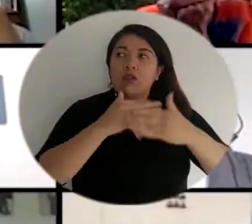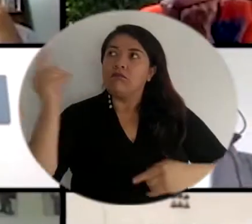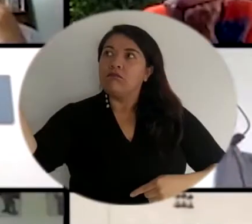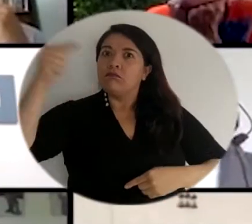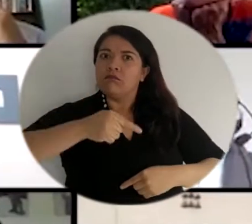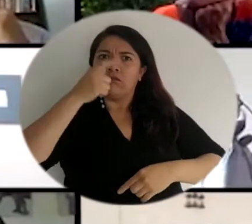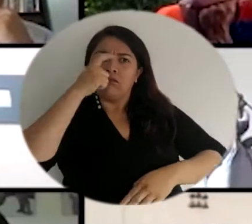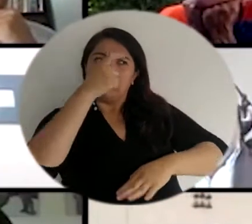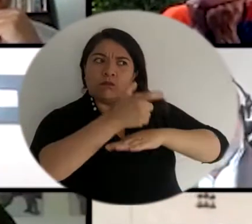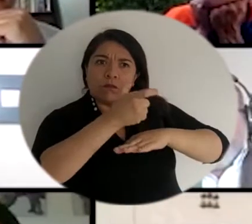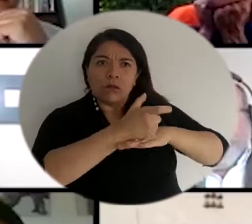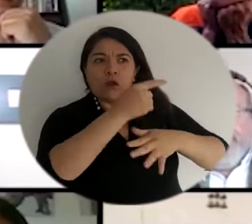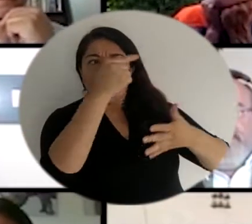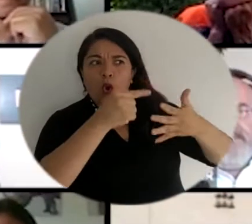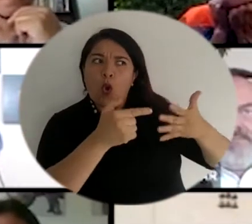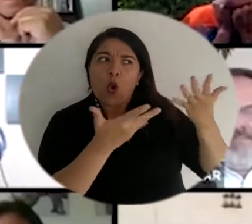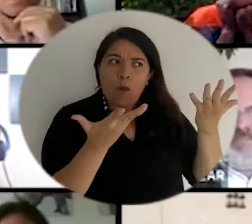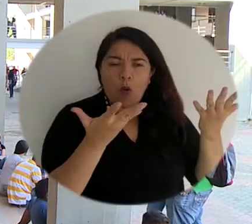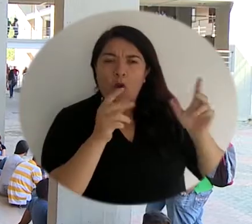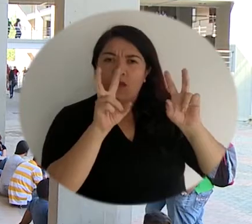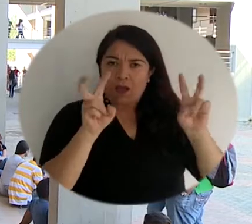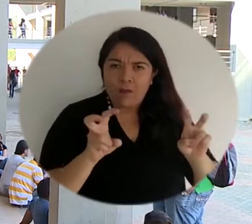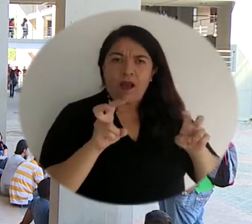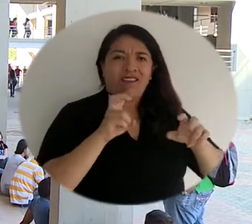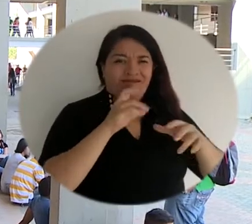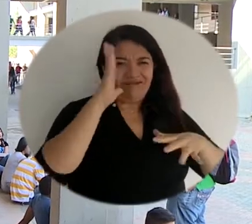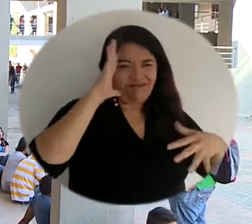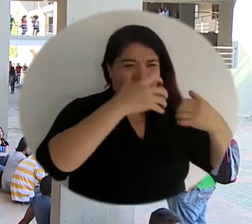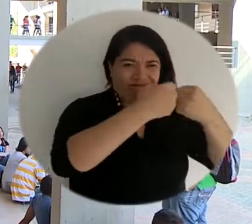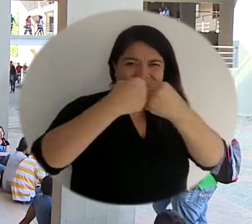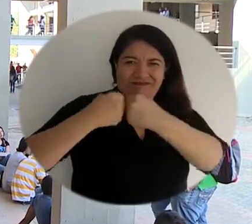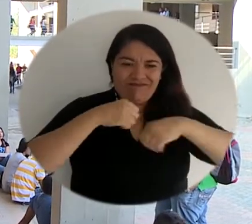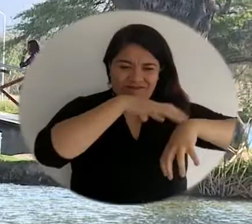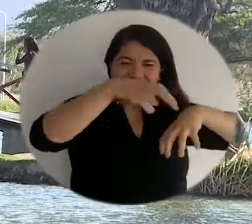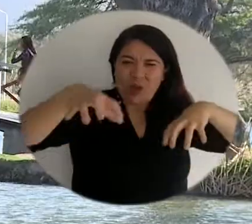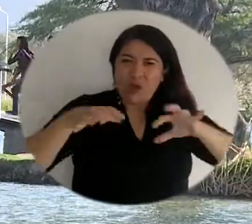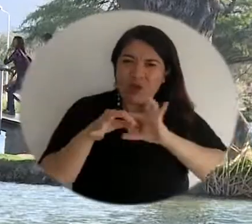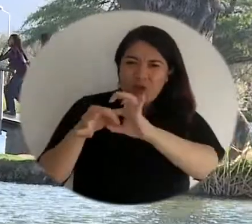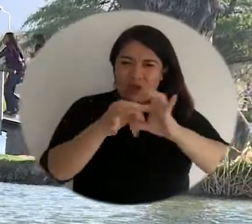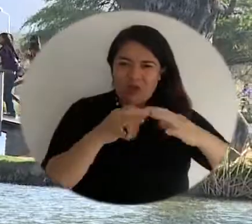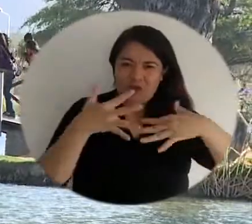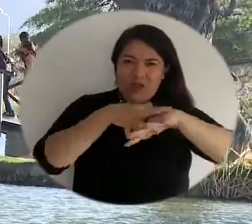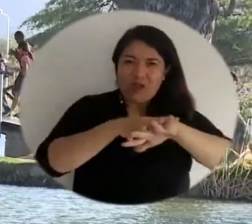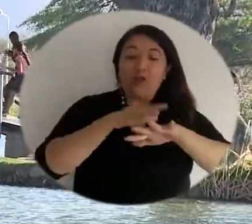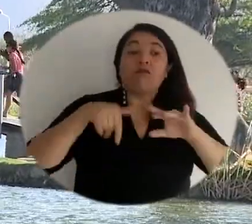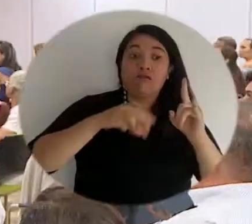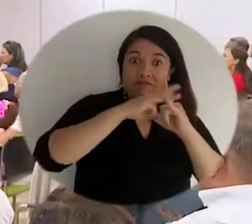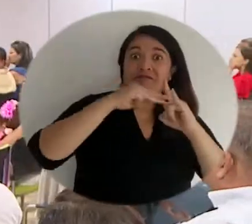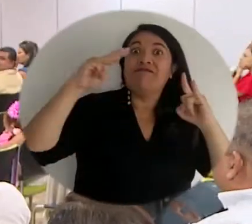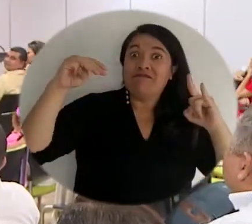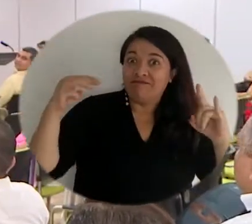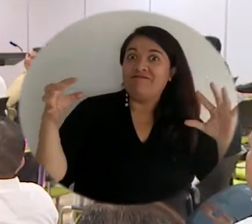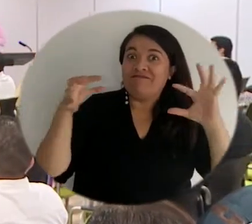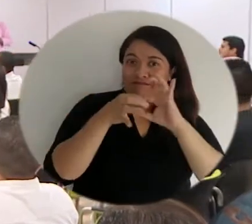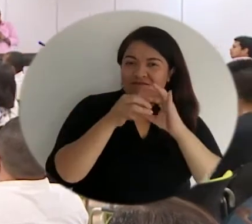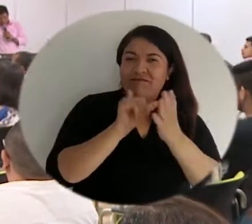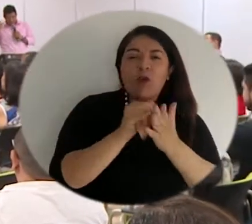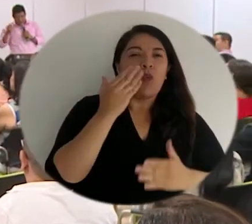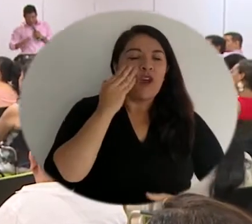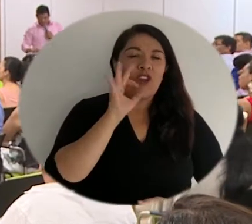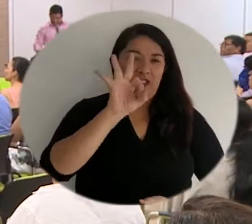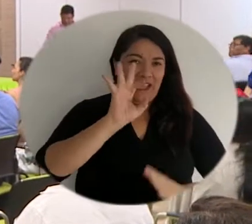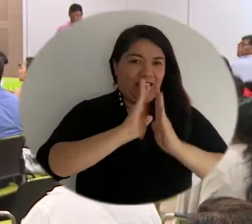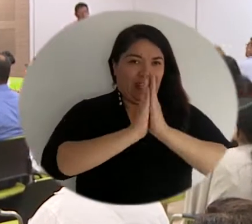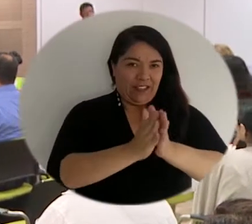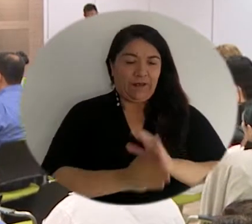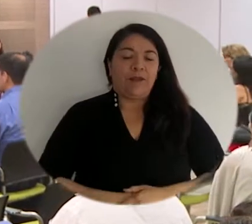visitas virtuales de apreciación de condiciones iniciales a las nuevas universidades que hacen parte de la red. En el caso de Unimagdalena, la evaluación será el 3